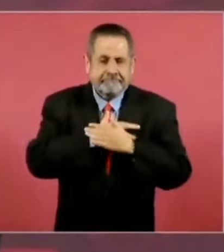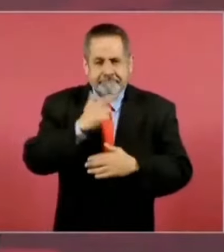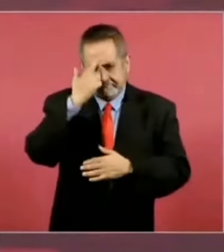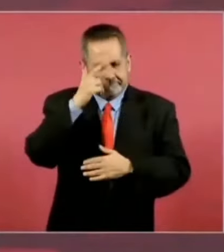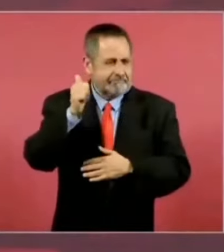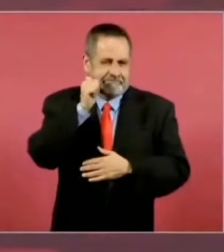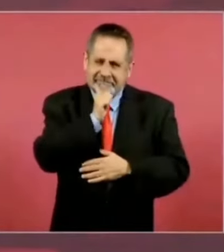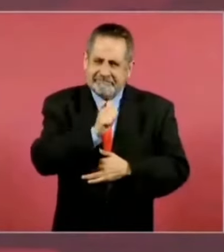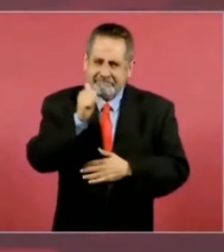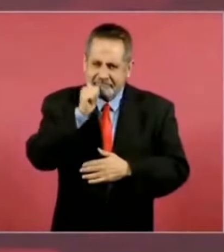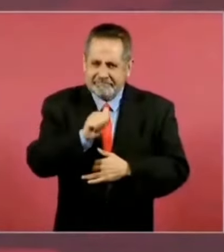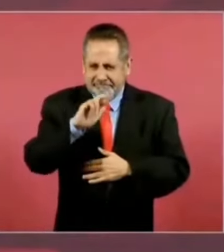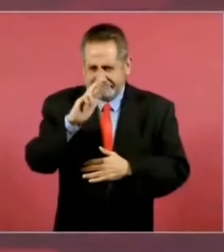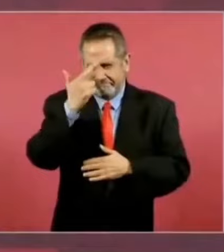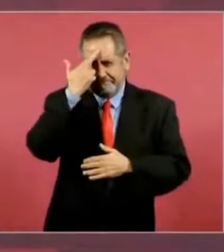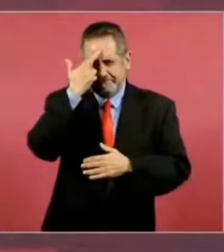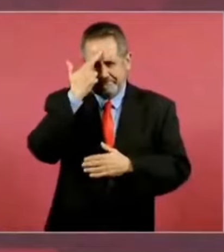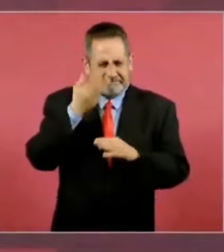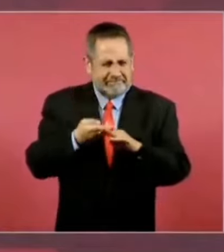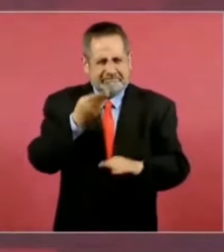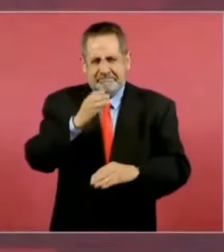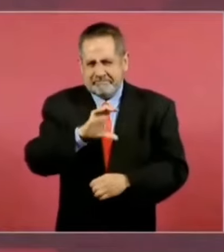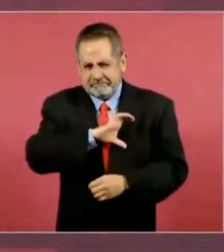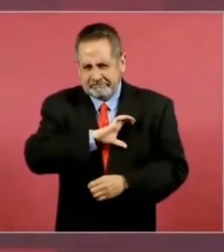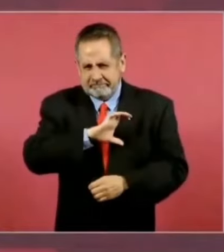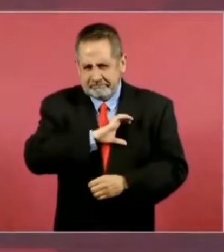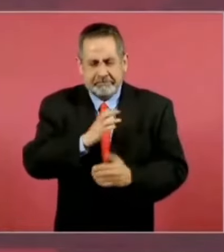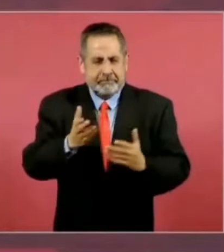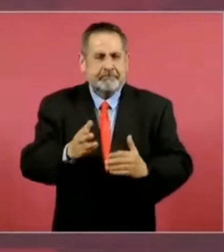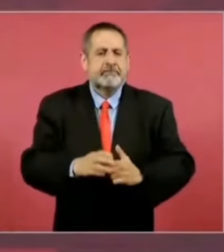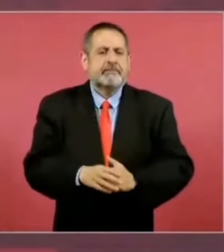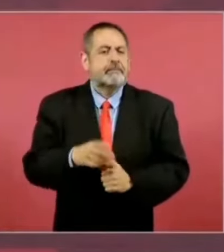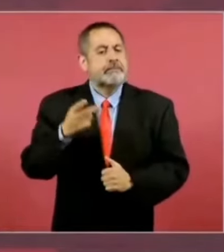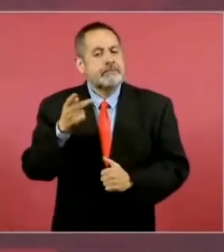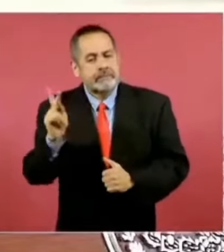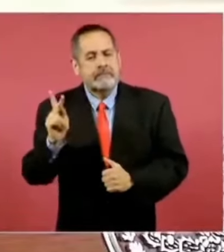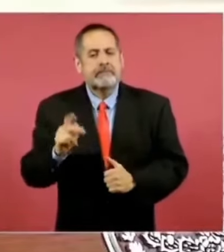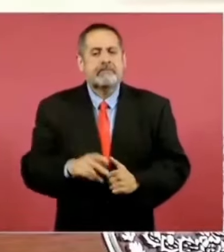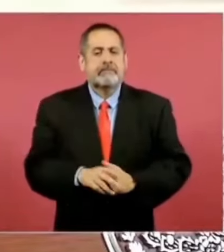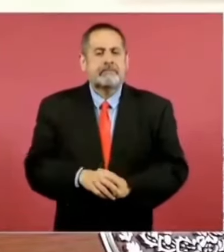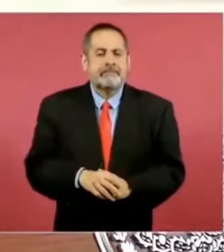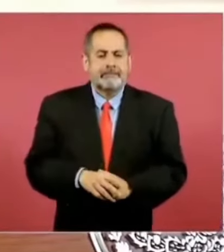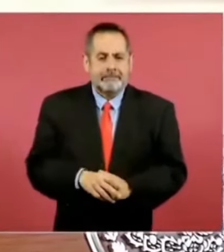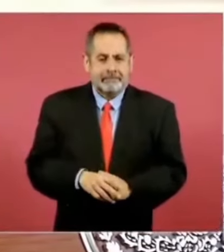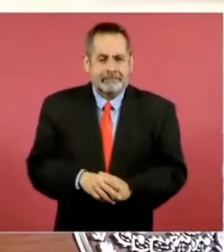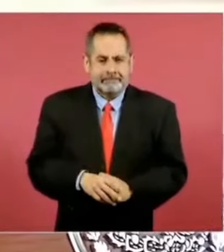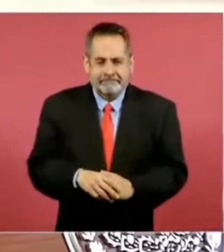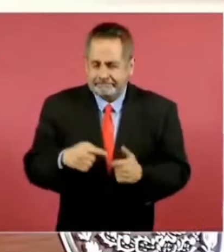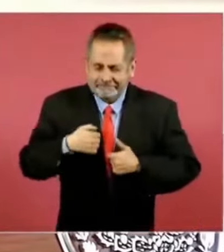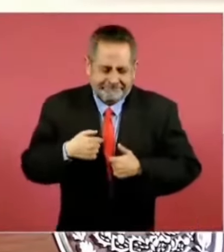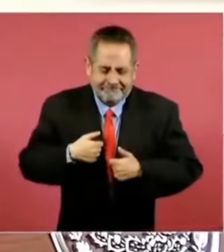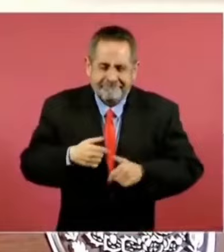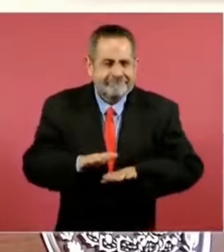siempre con mucho cariño, pero yo ya